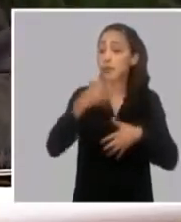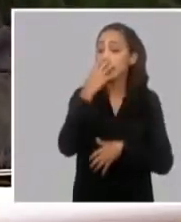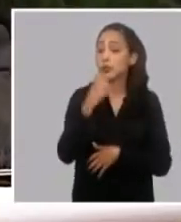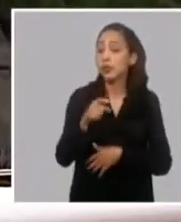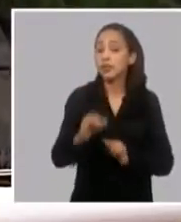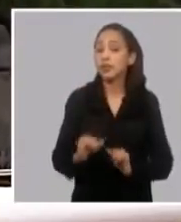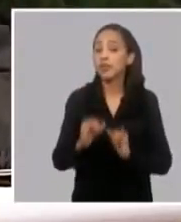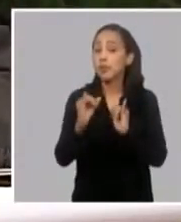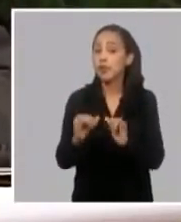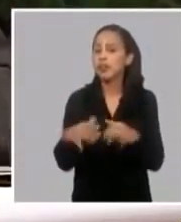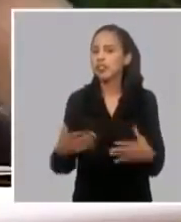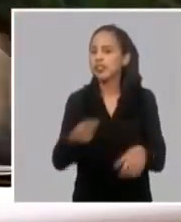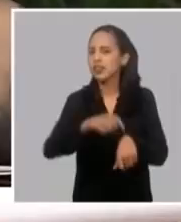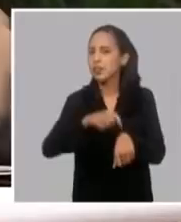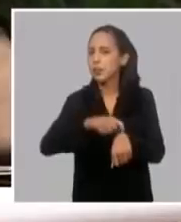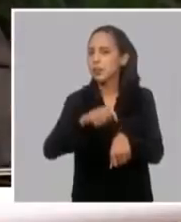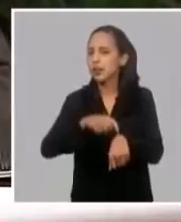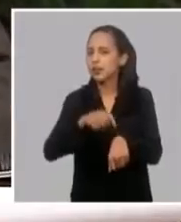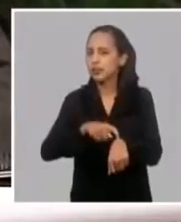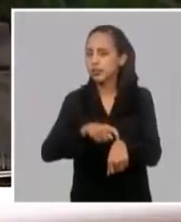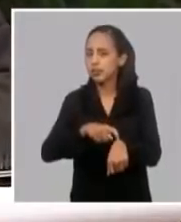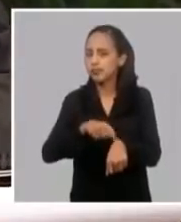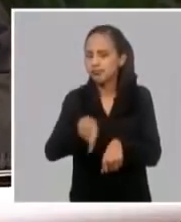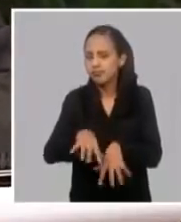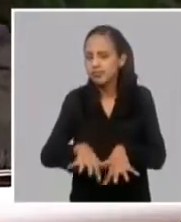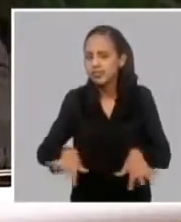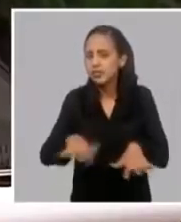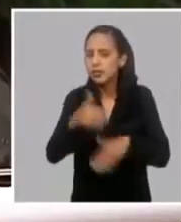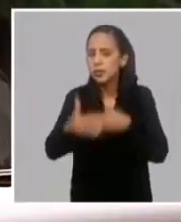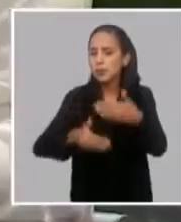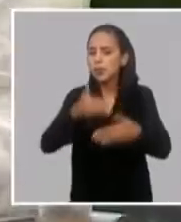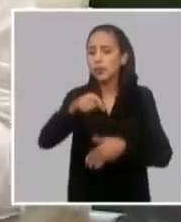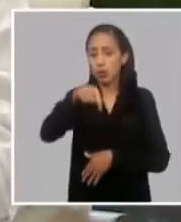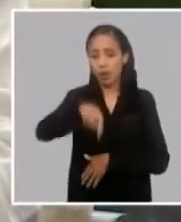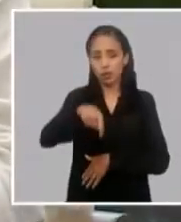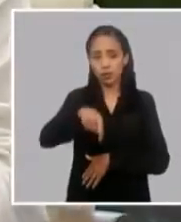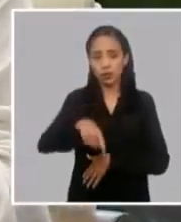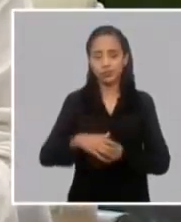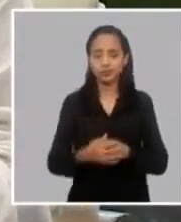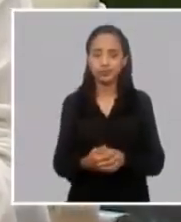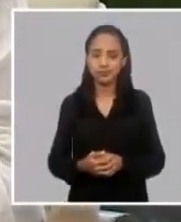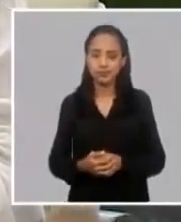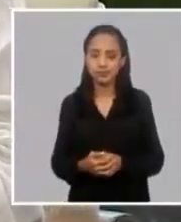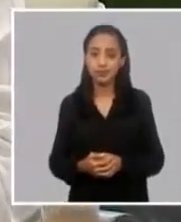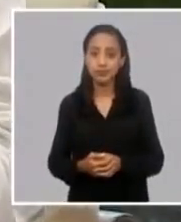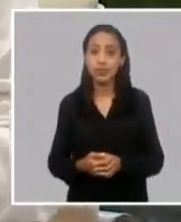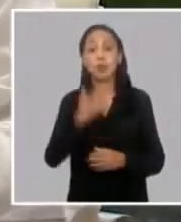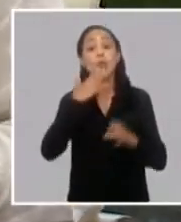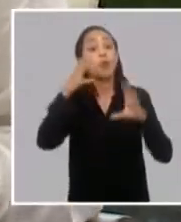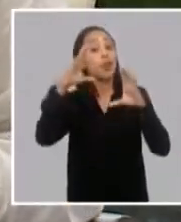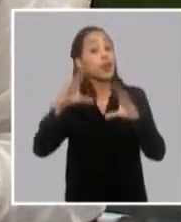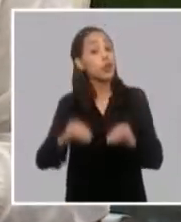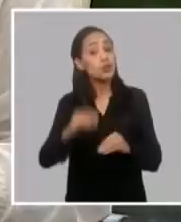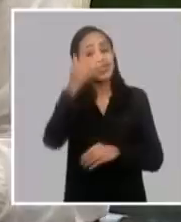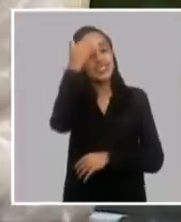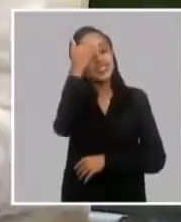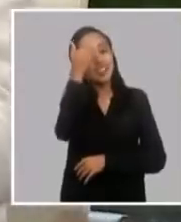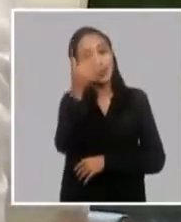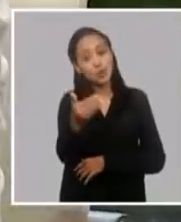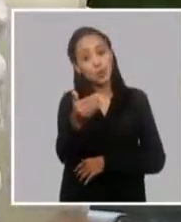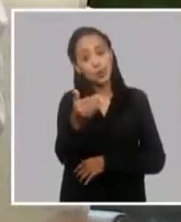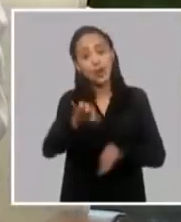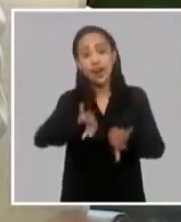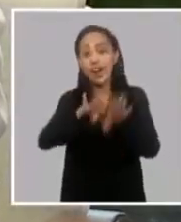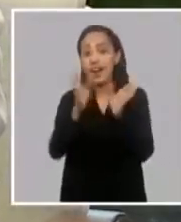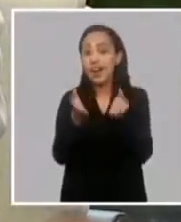actualizara en qué momento estamos cómo ha seguido avanzando todo ese proceso si Hernández muy buenas noches presidente y primer ministro y un saludo a